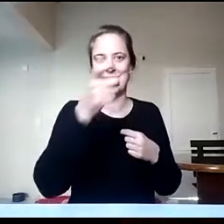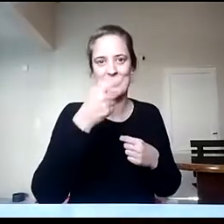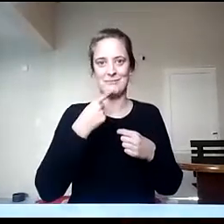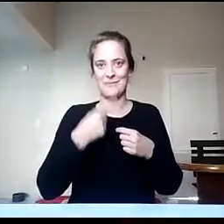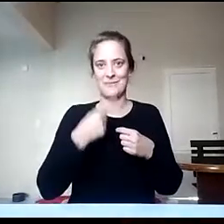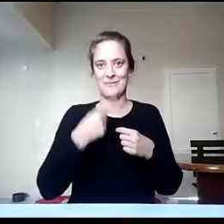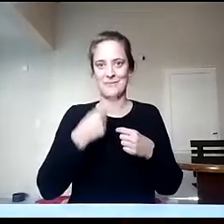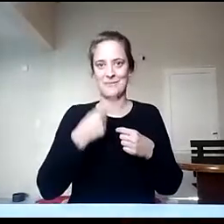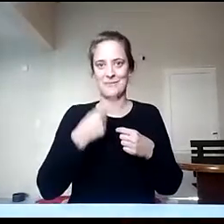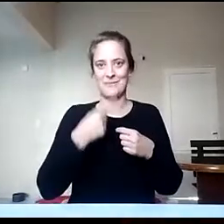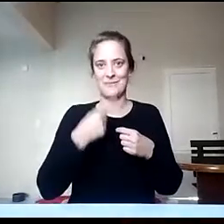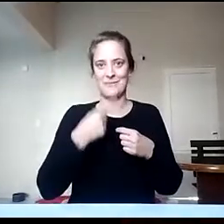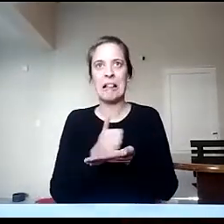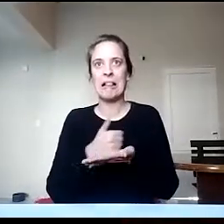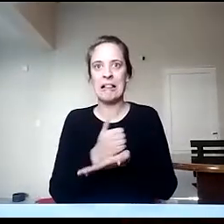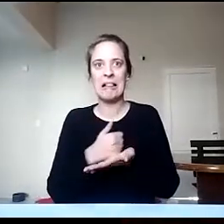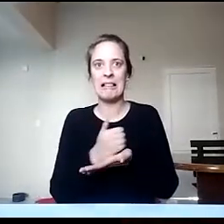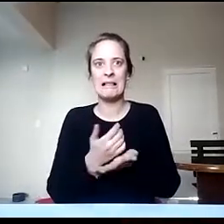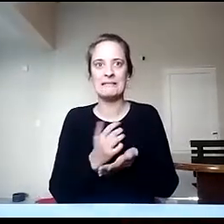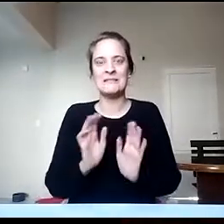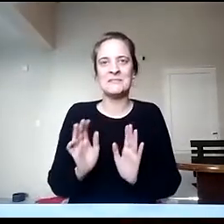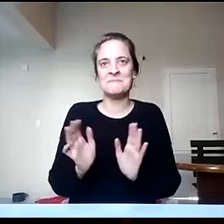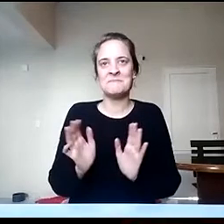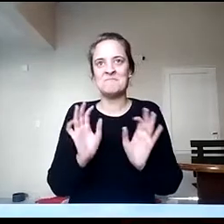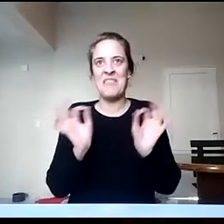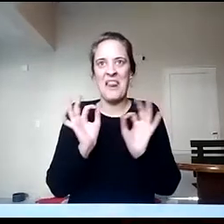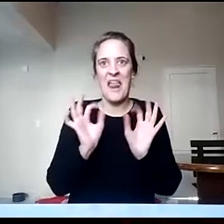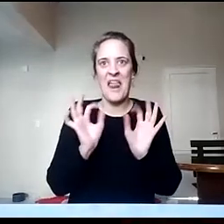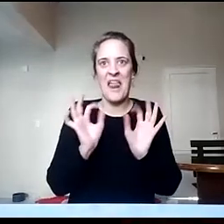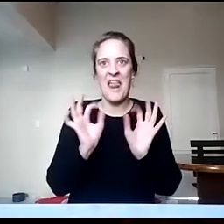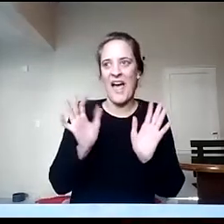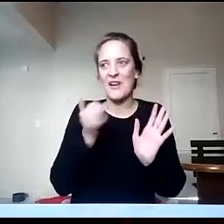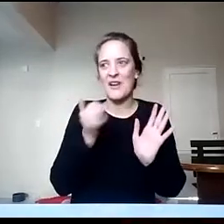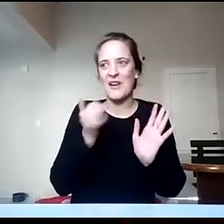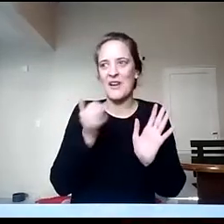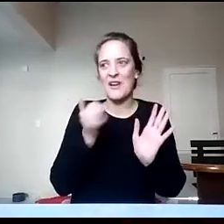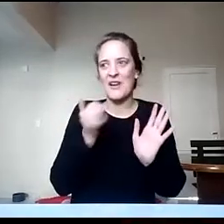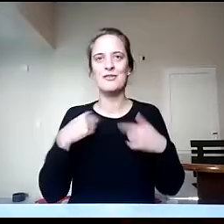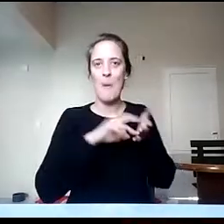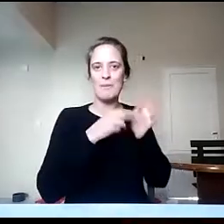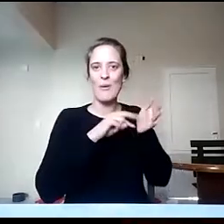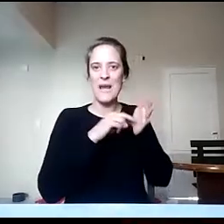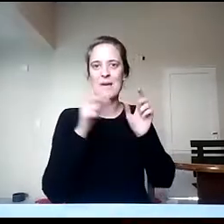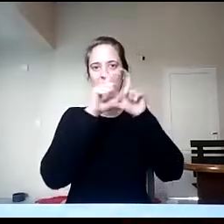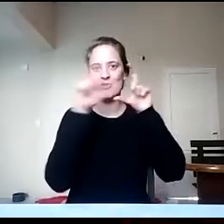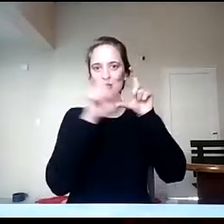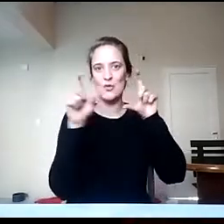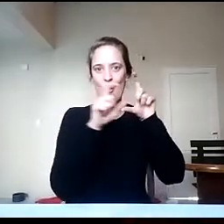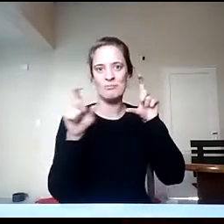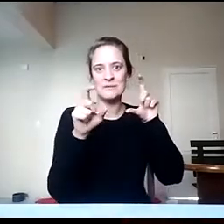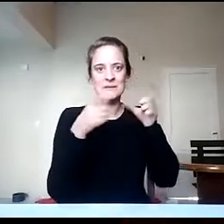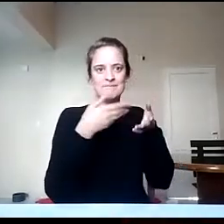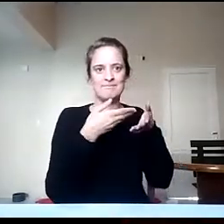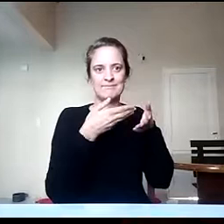conversatorio. Como conversatorio. Claro, yo tengo tildado Zoom y no puedo presentar, o sea,